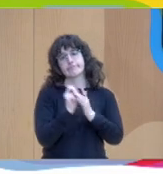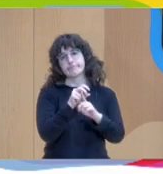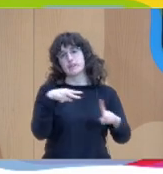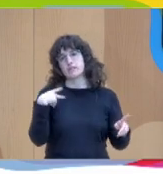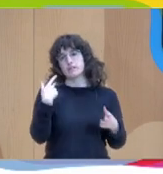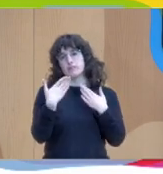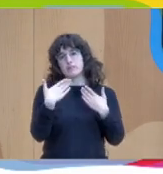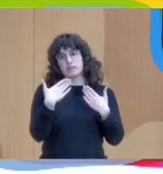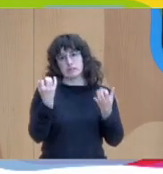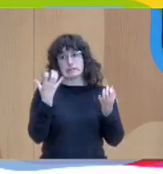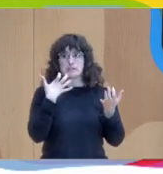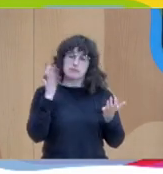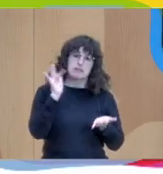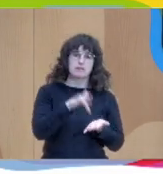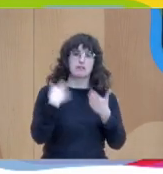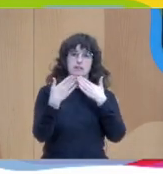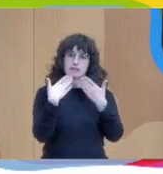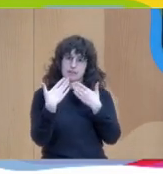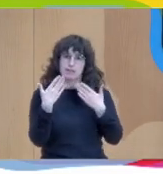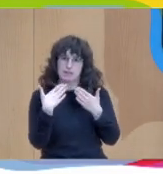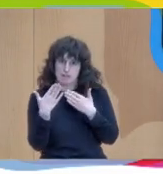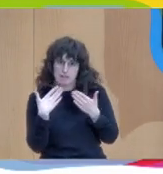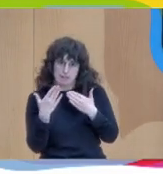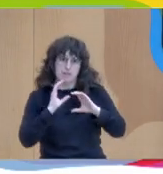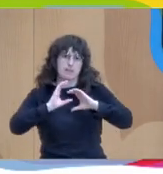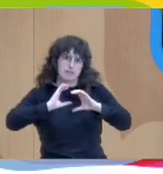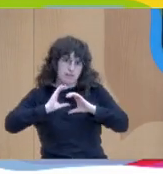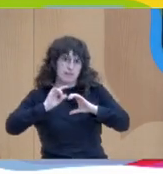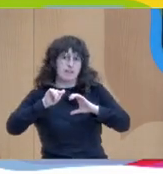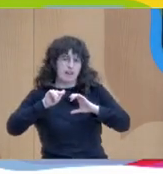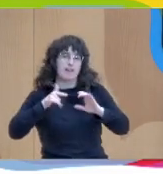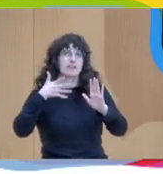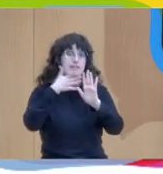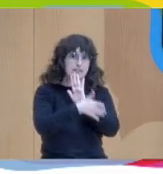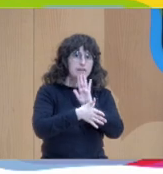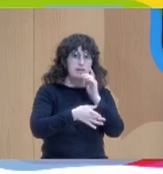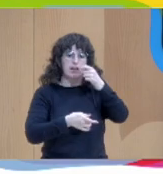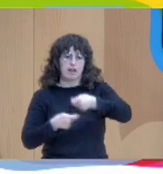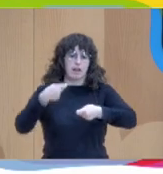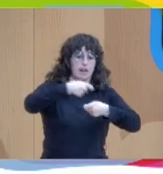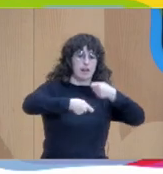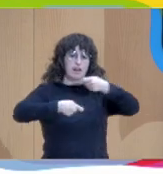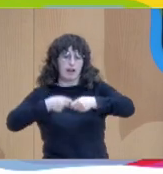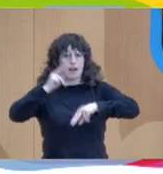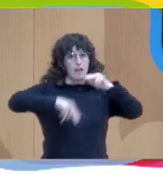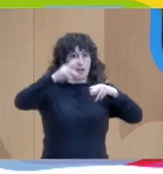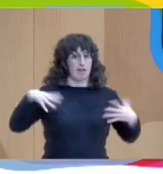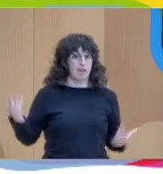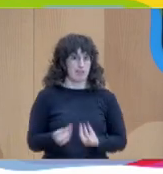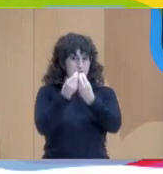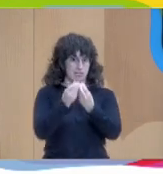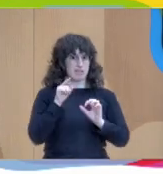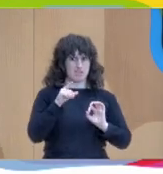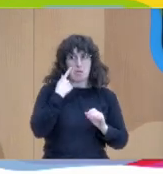produce una conversación dialógica se construye juntos y eso que parece muy obvio es muy interesante es sobre tu